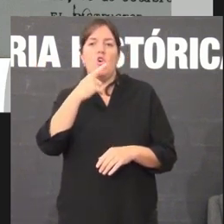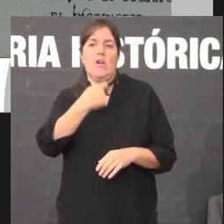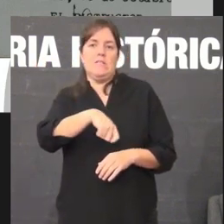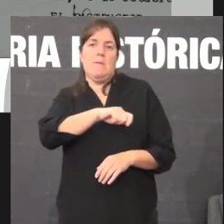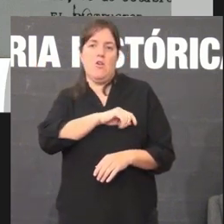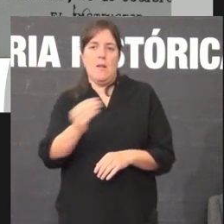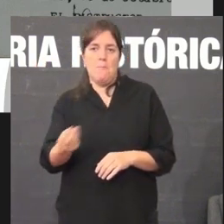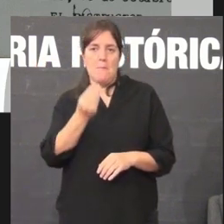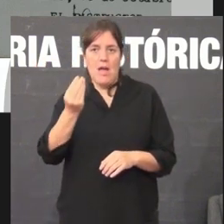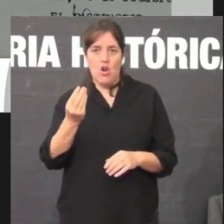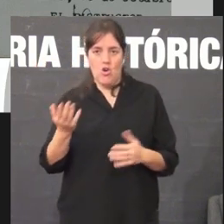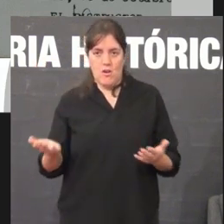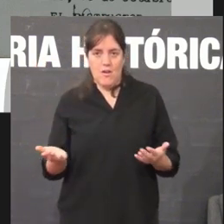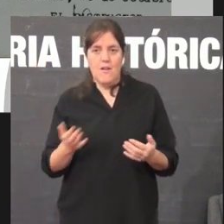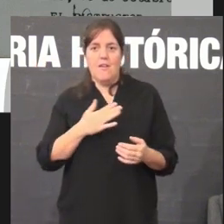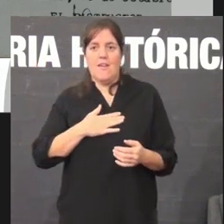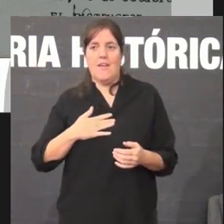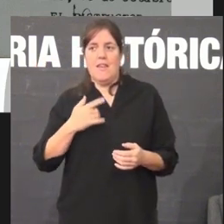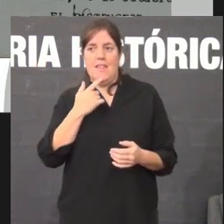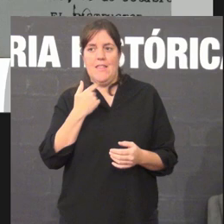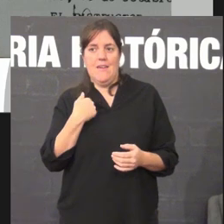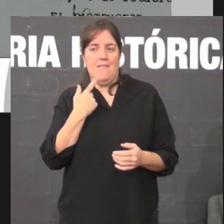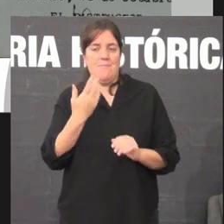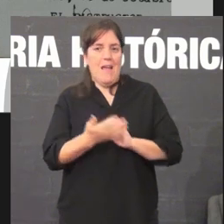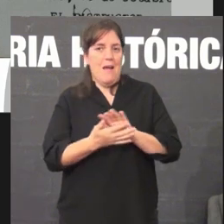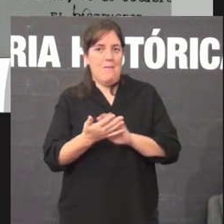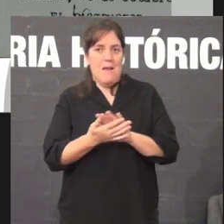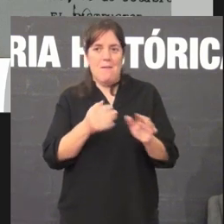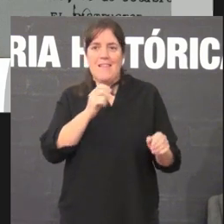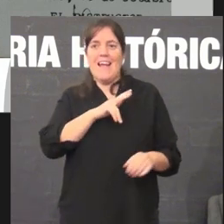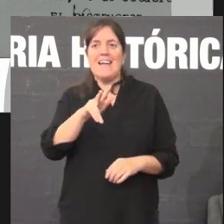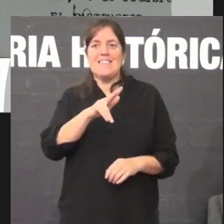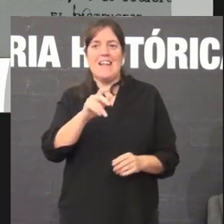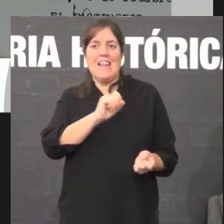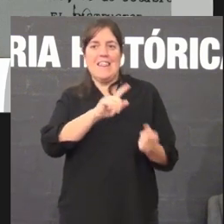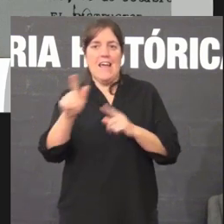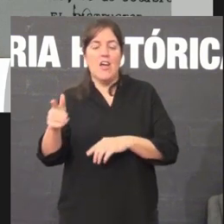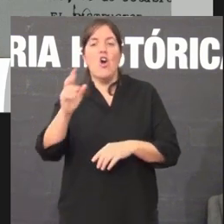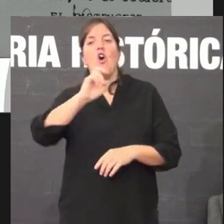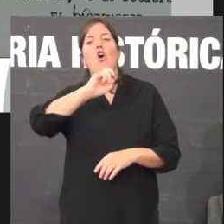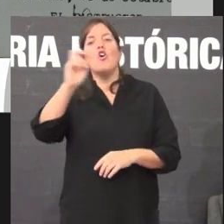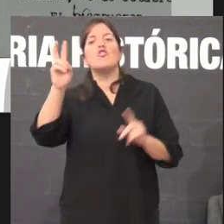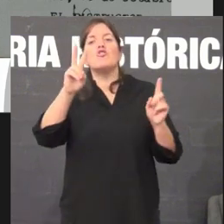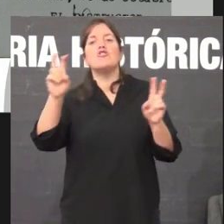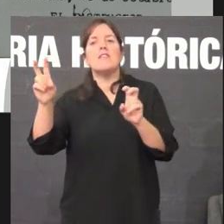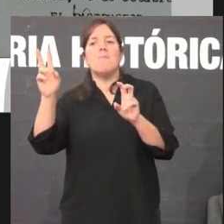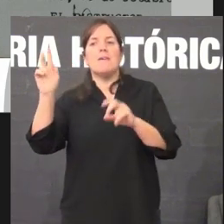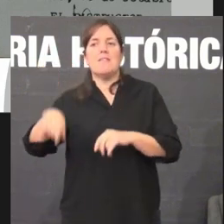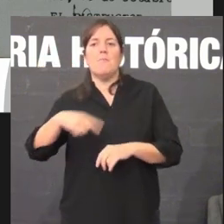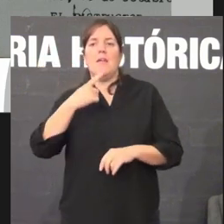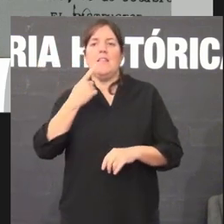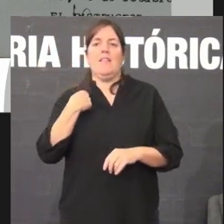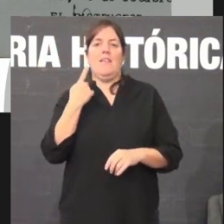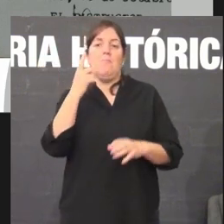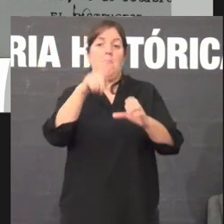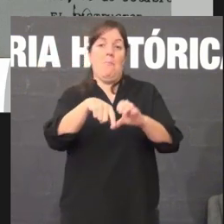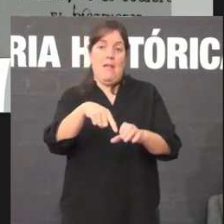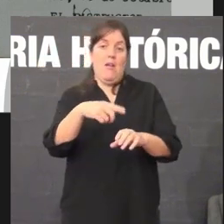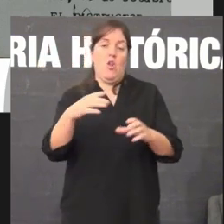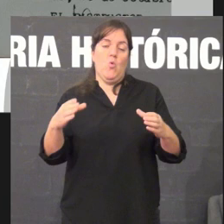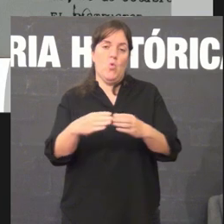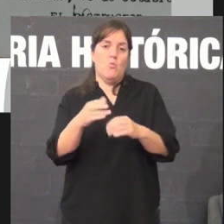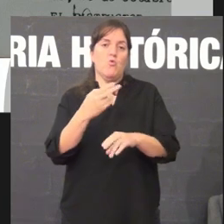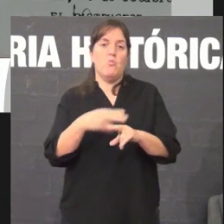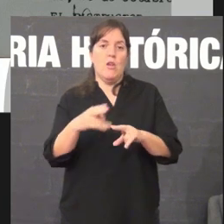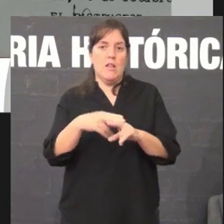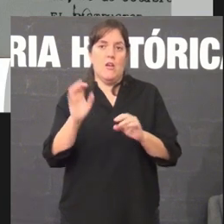puña expresamente a cuestión de castelanizalo tamén colocaba outras cuestións da militancia política coñecida